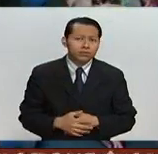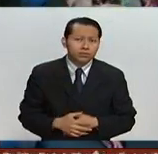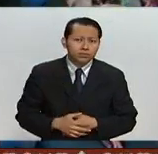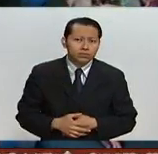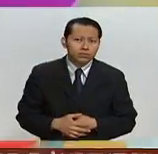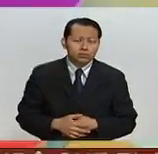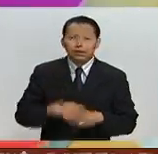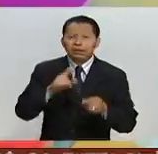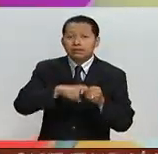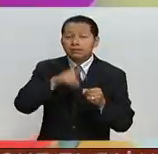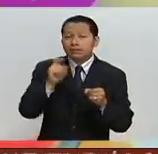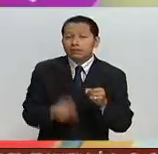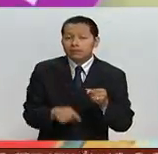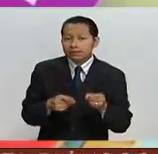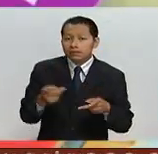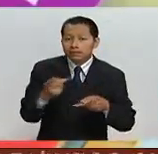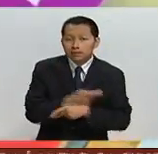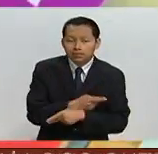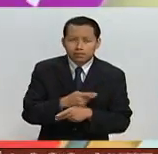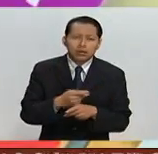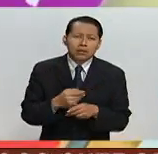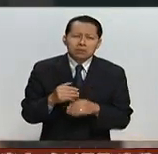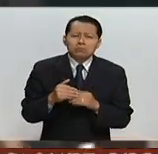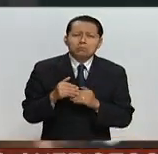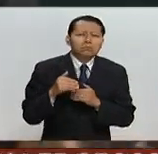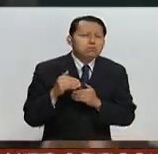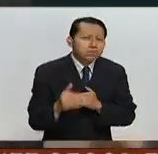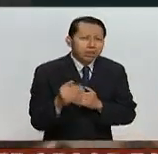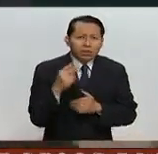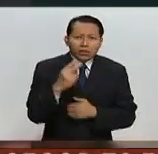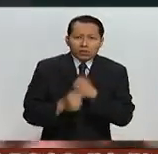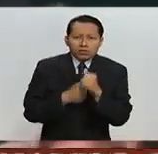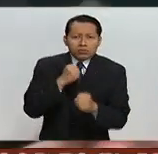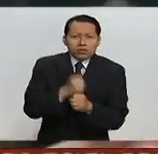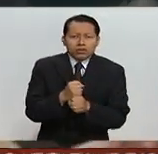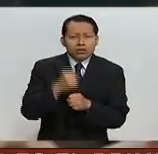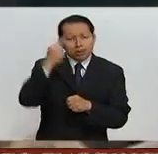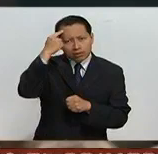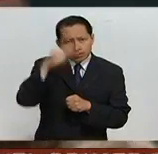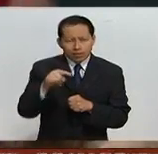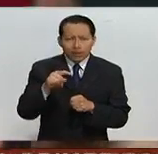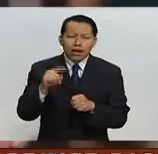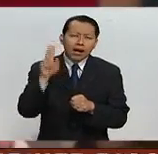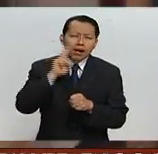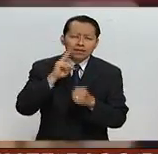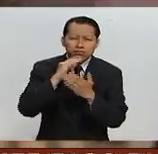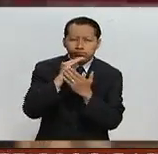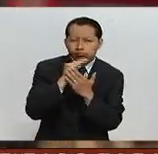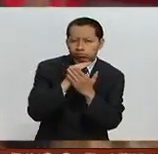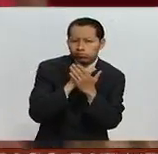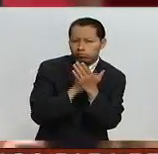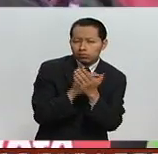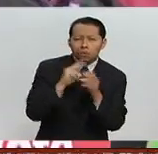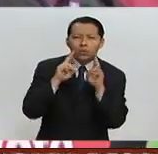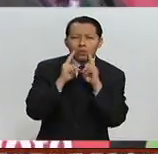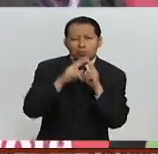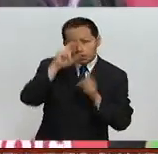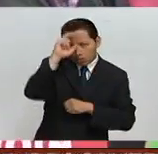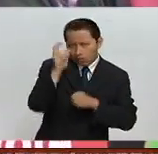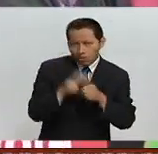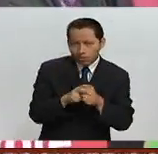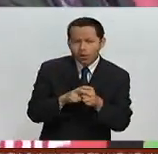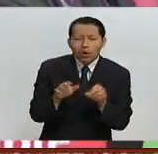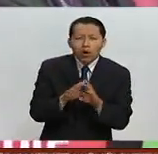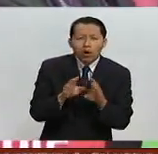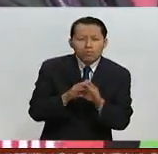La salida podría tomar hasta dos años, que se podrían prolongar para fijar los términos y condiciones de la Unión Europea. Entonces,